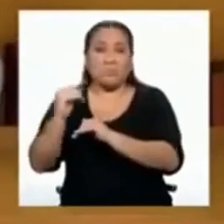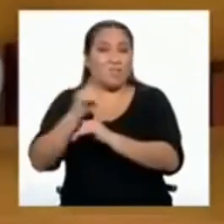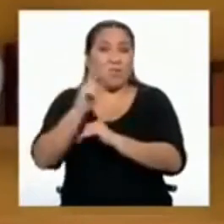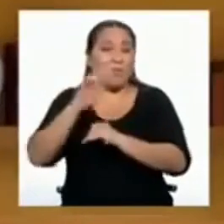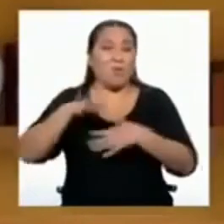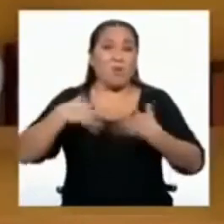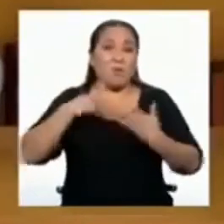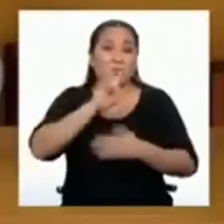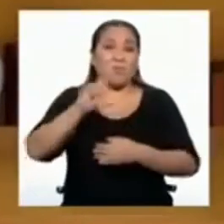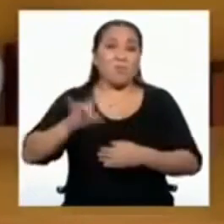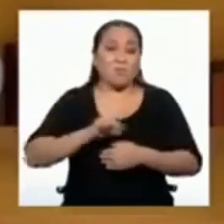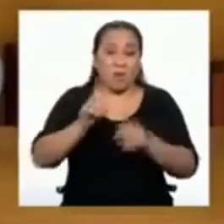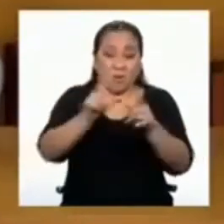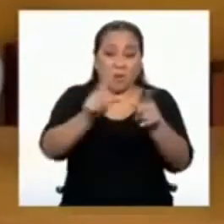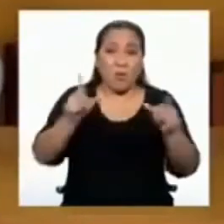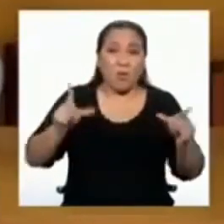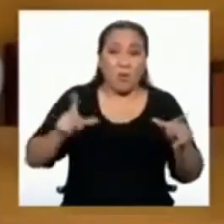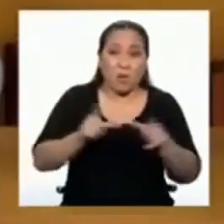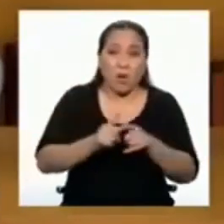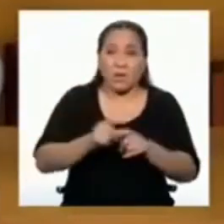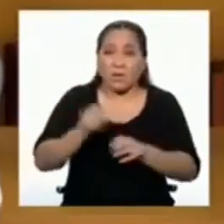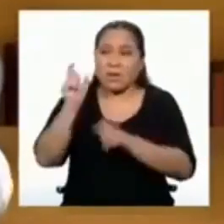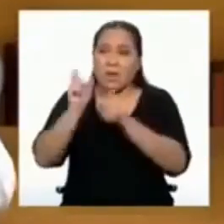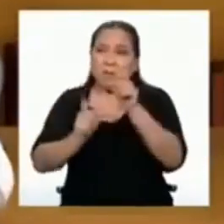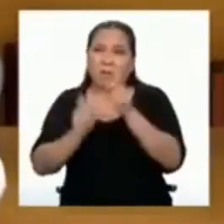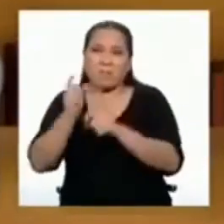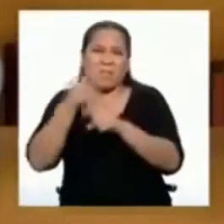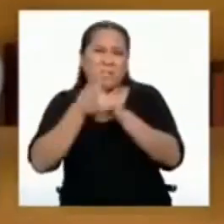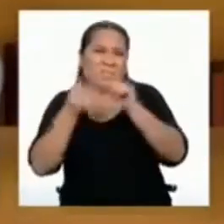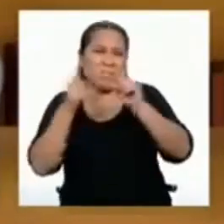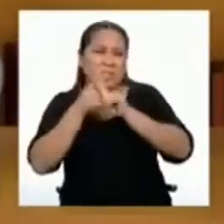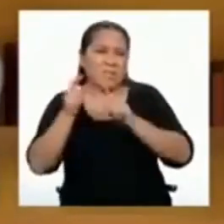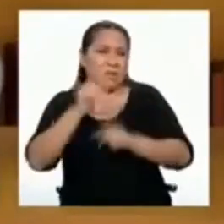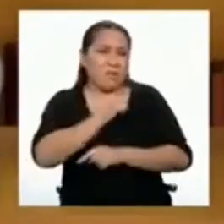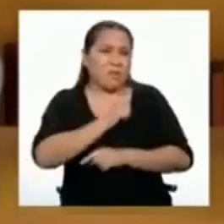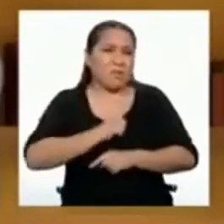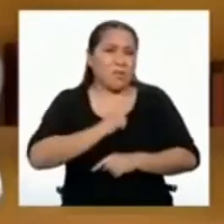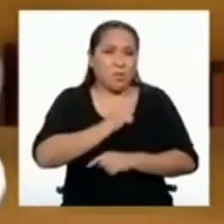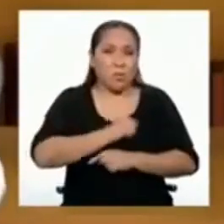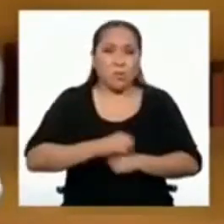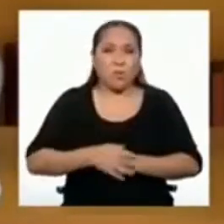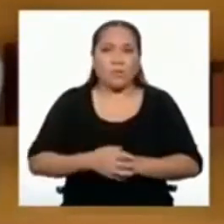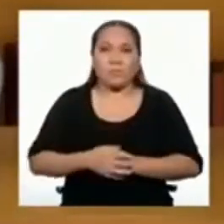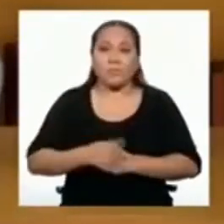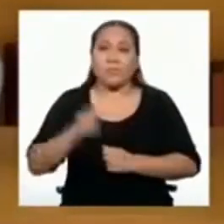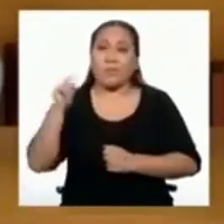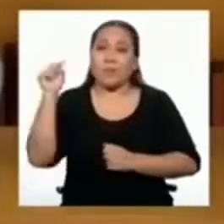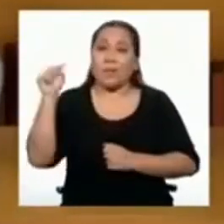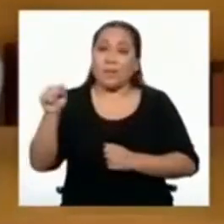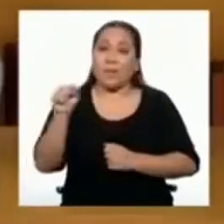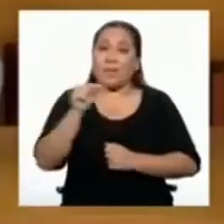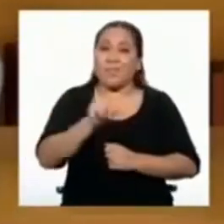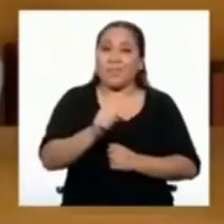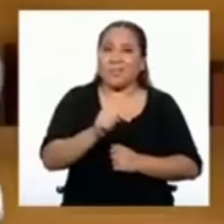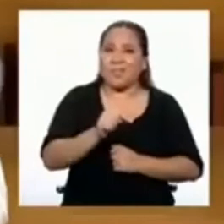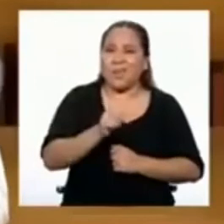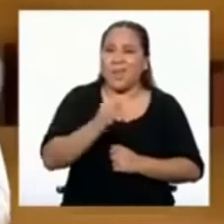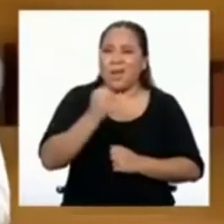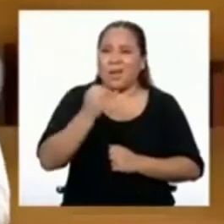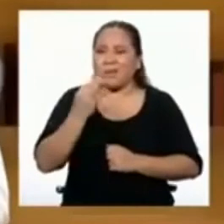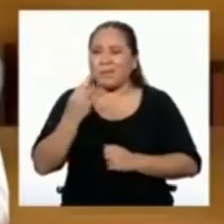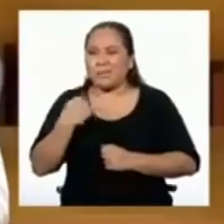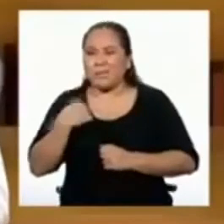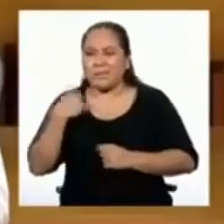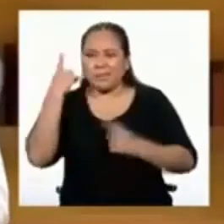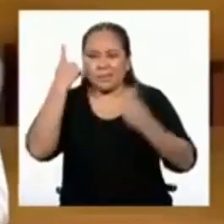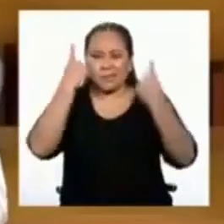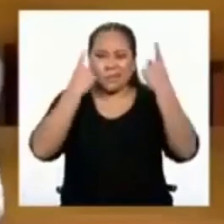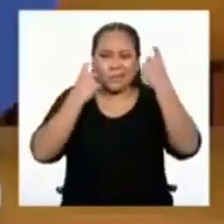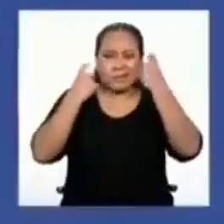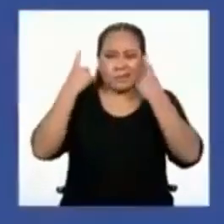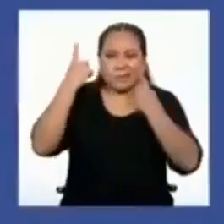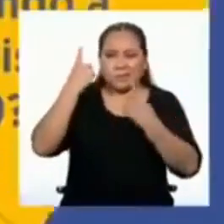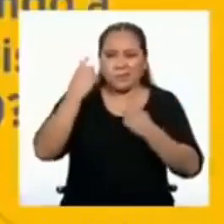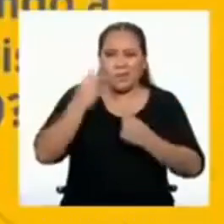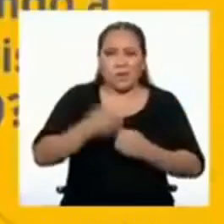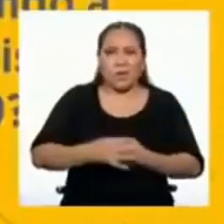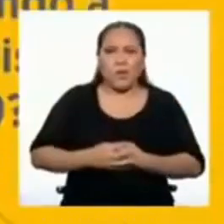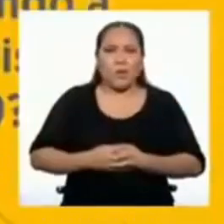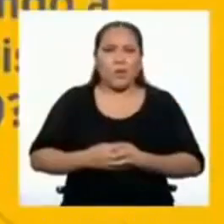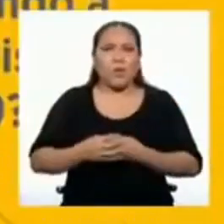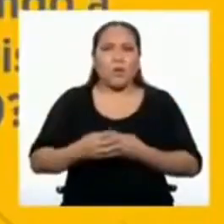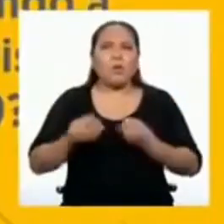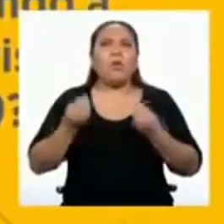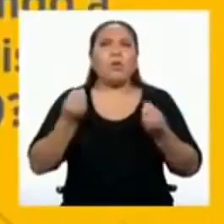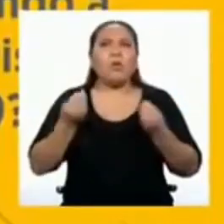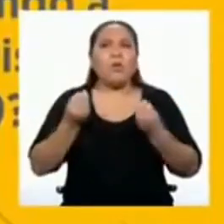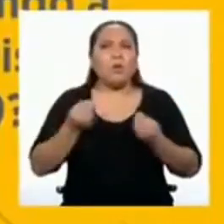públicos y de las personas tienen diferentes formas de actuar ante ello. Esto genera algunas preguntas. ¿Cómo